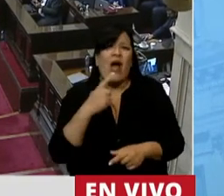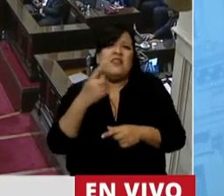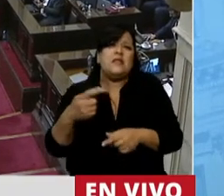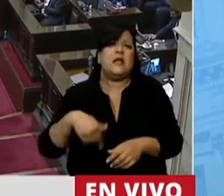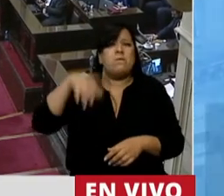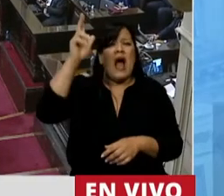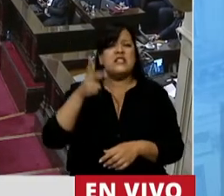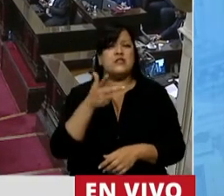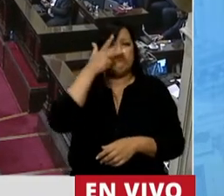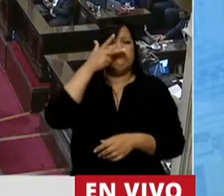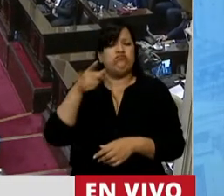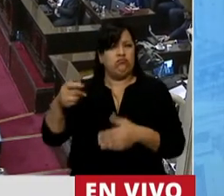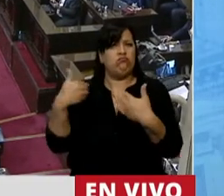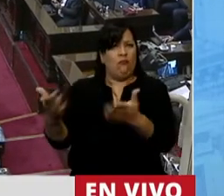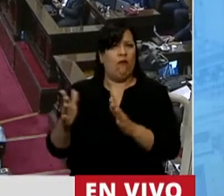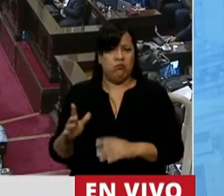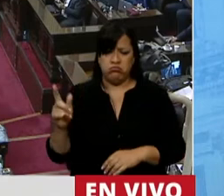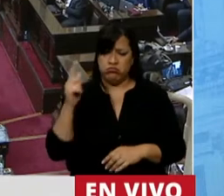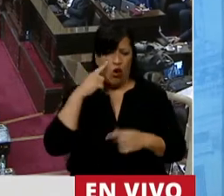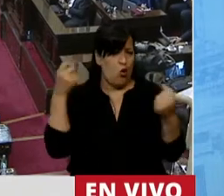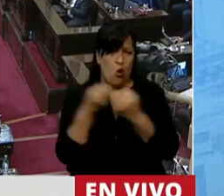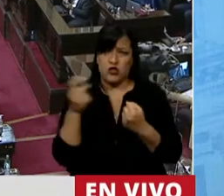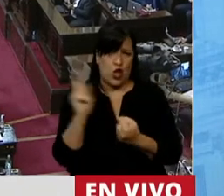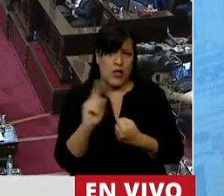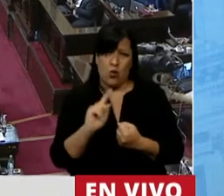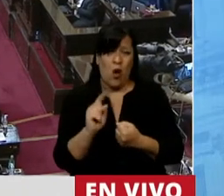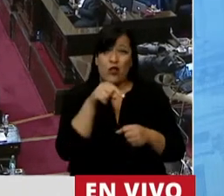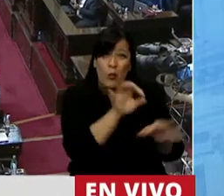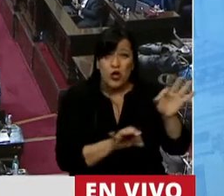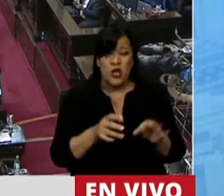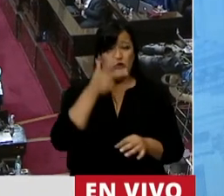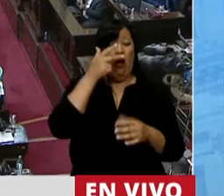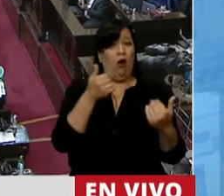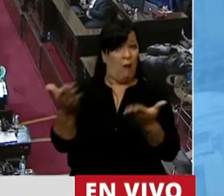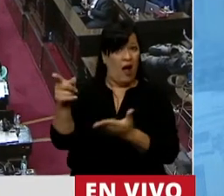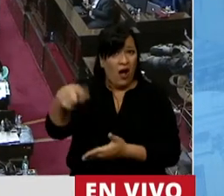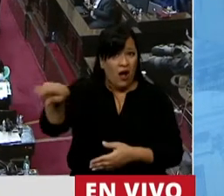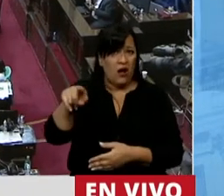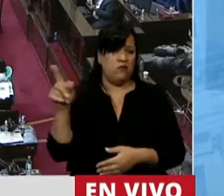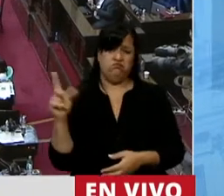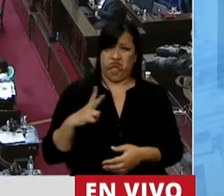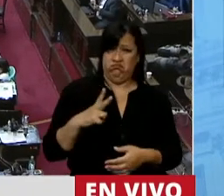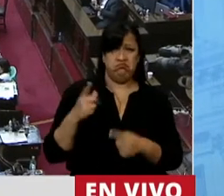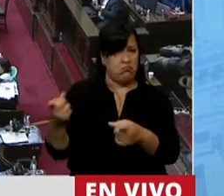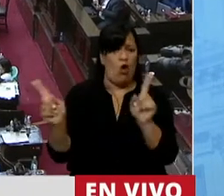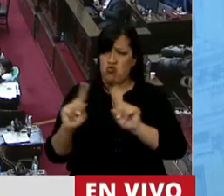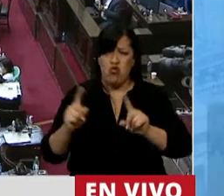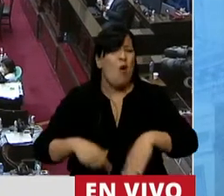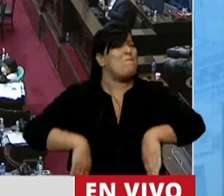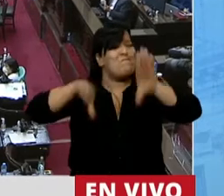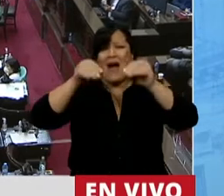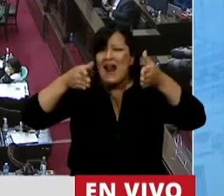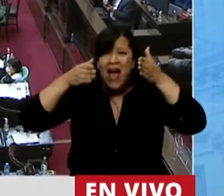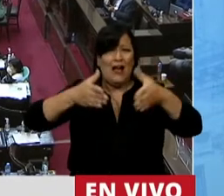burguesas. Y yo no estoy de acuerdo con eso, señor Presidente. Este proyecto se dirige a todas las